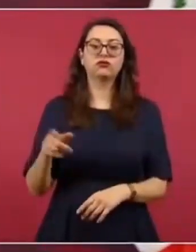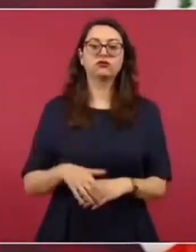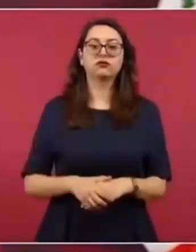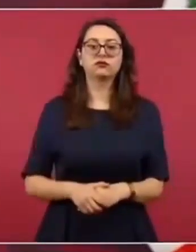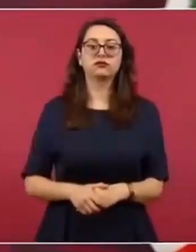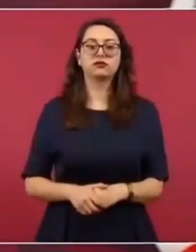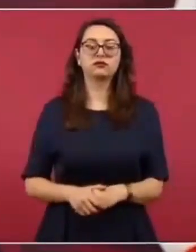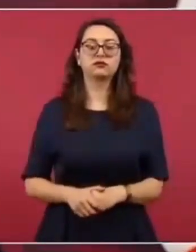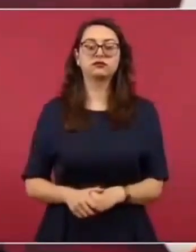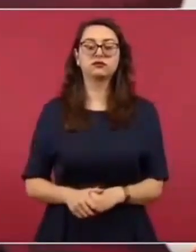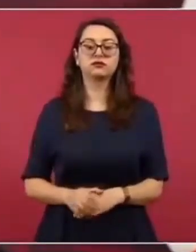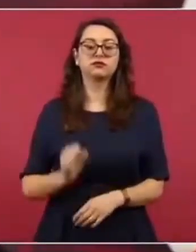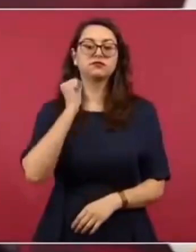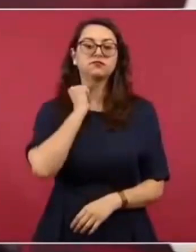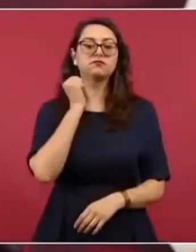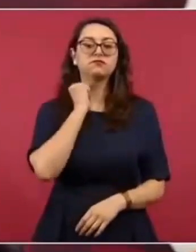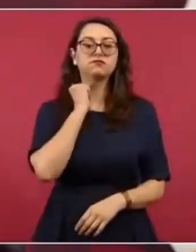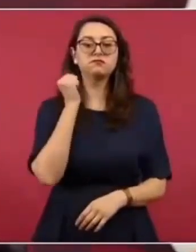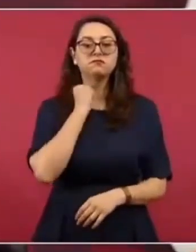de los acusados.